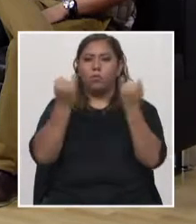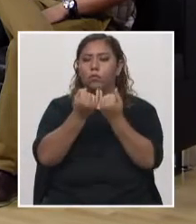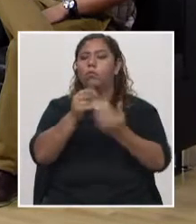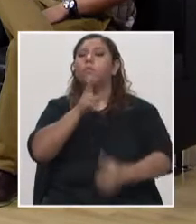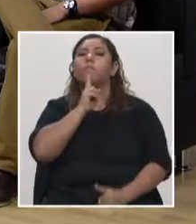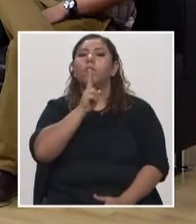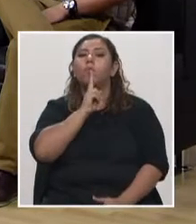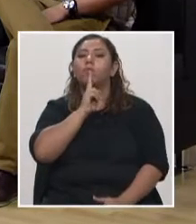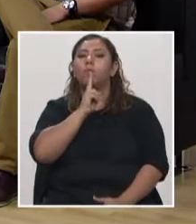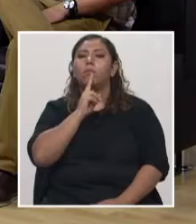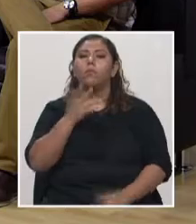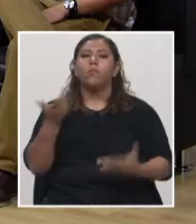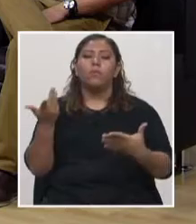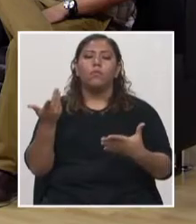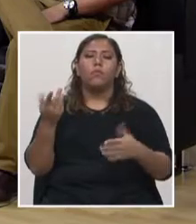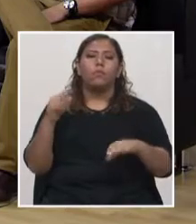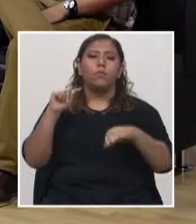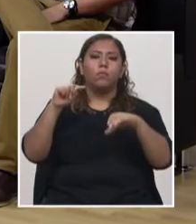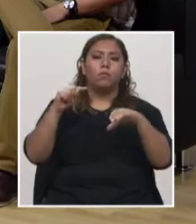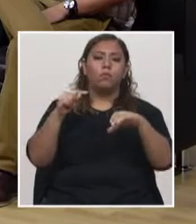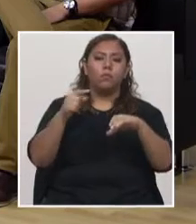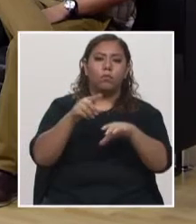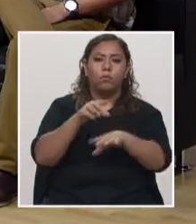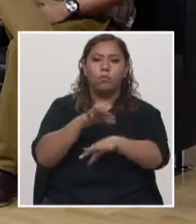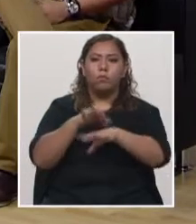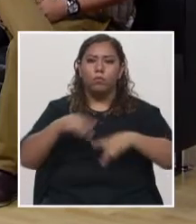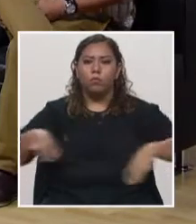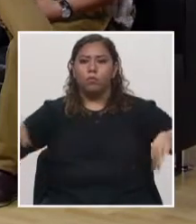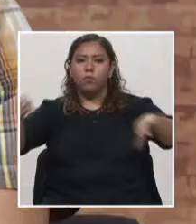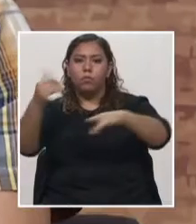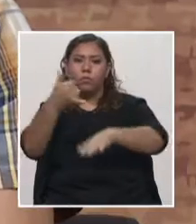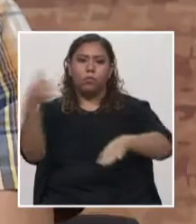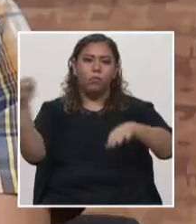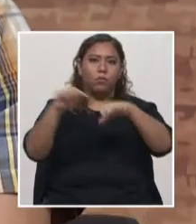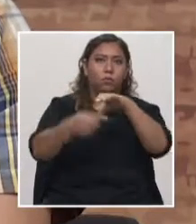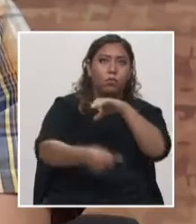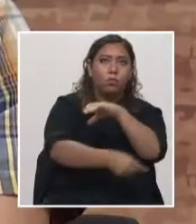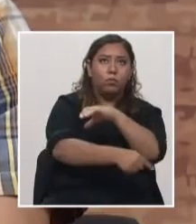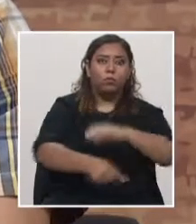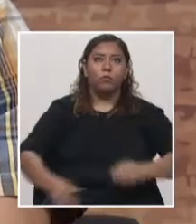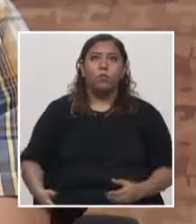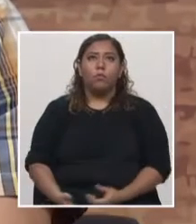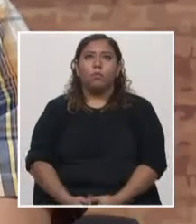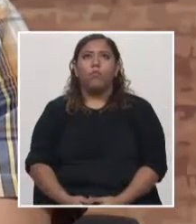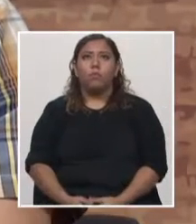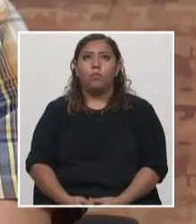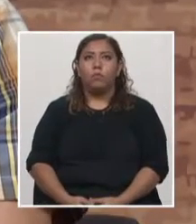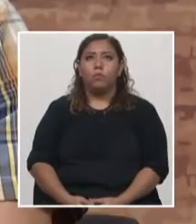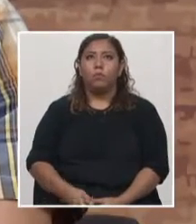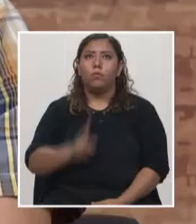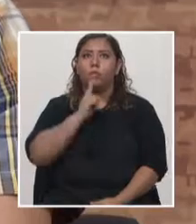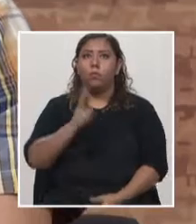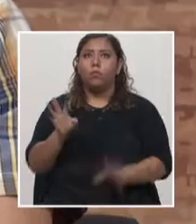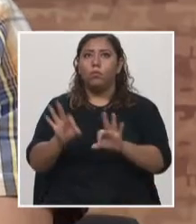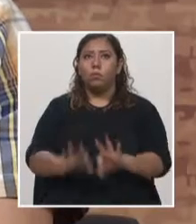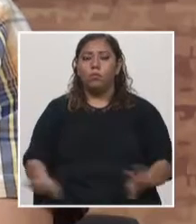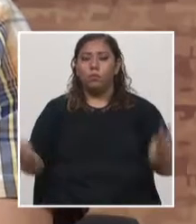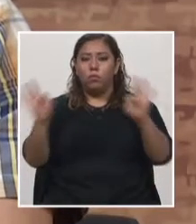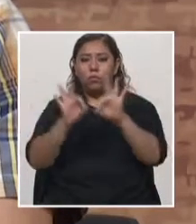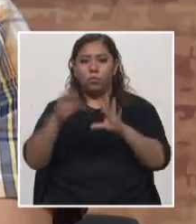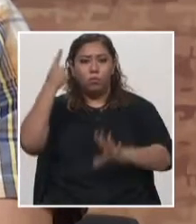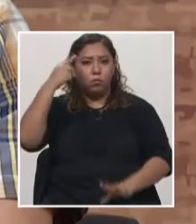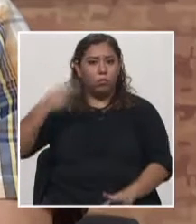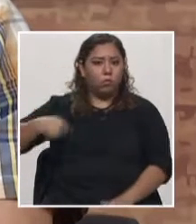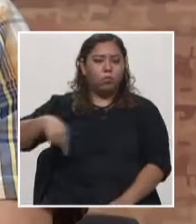Hondureño de Geología y Minería de este evento. Este espacio, sin lugar a dudas, es muy importante para el Instituto, ya